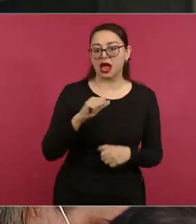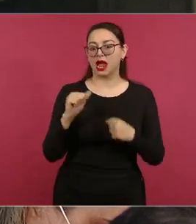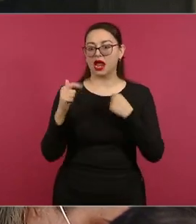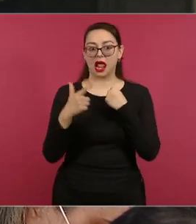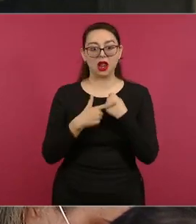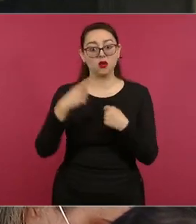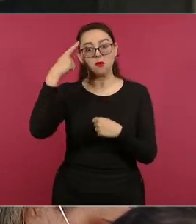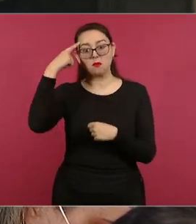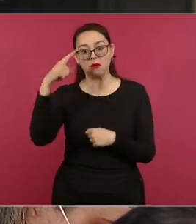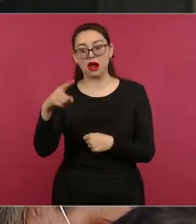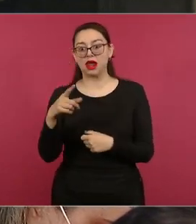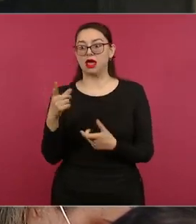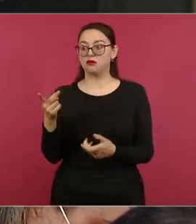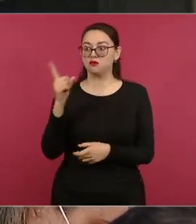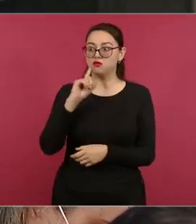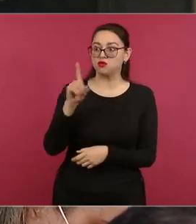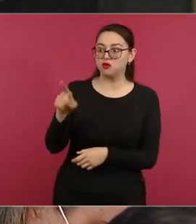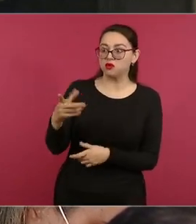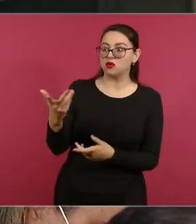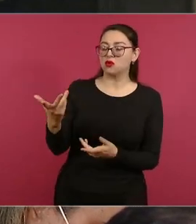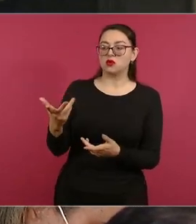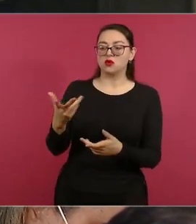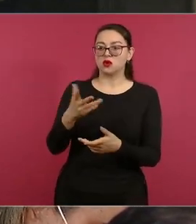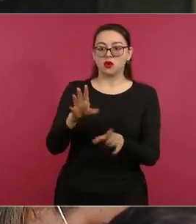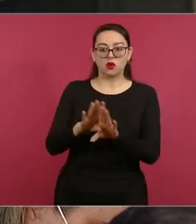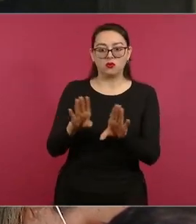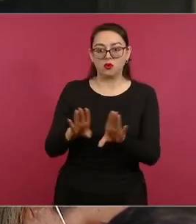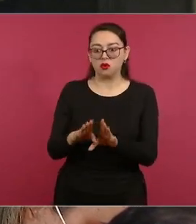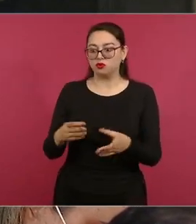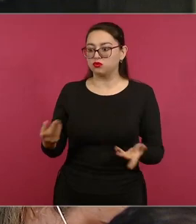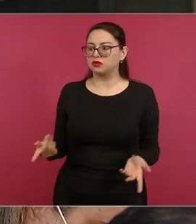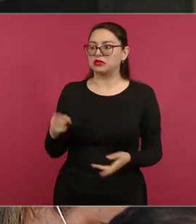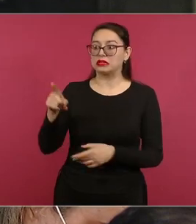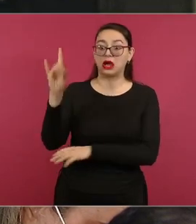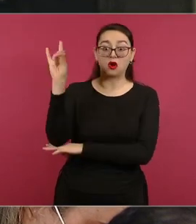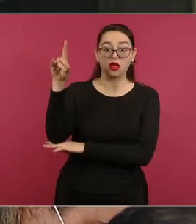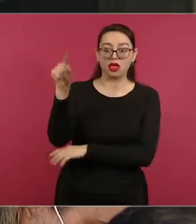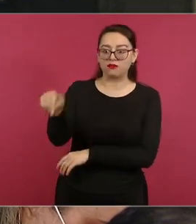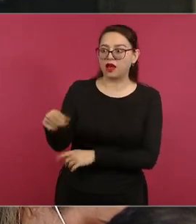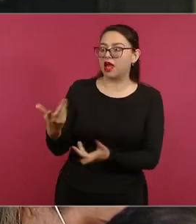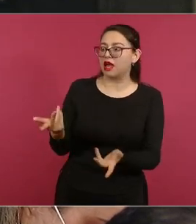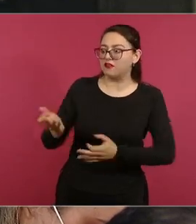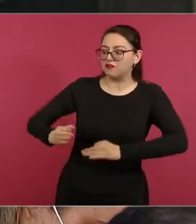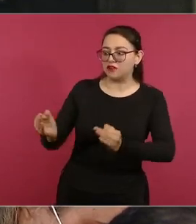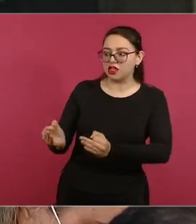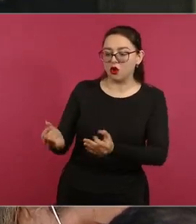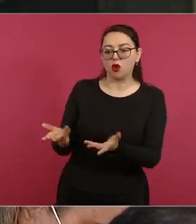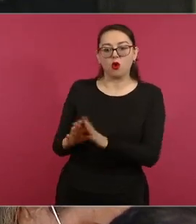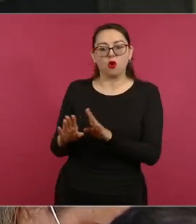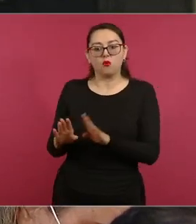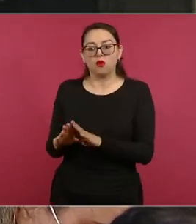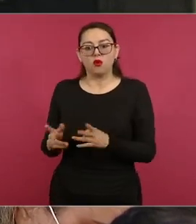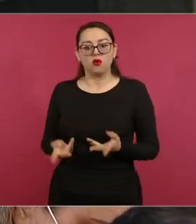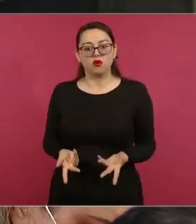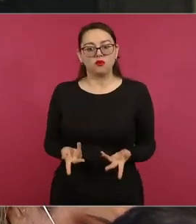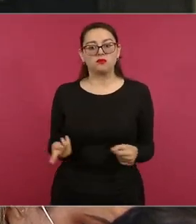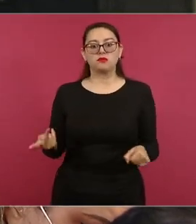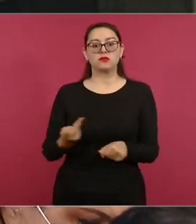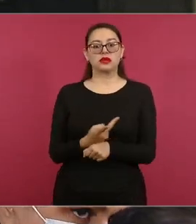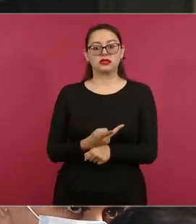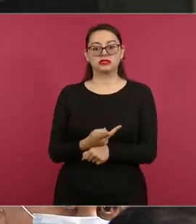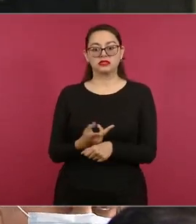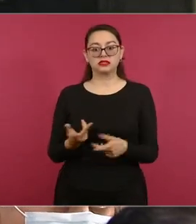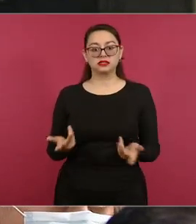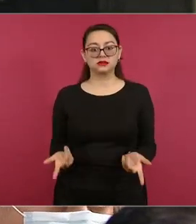marcar para auxiliarla. ¿Cómo entregarle nuestra cobija para mitigar su frío, un frío que le calará los huesos? ¿Se le necrosará